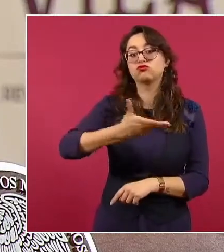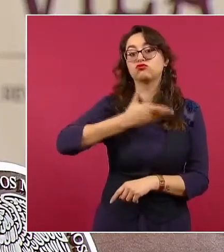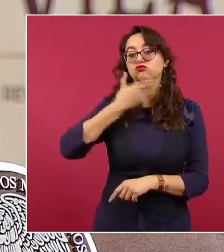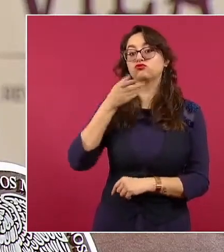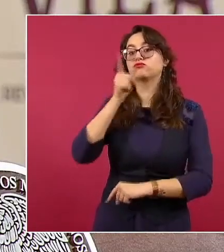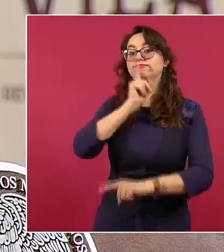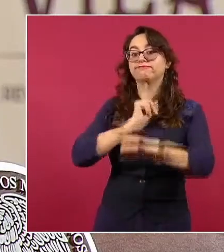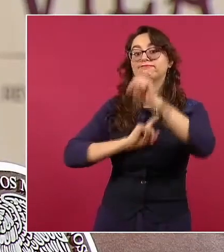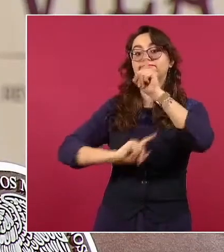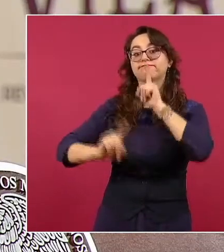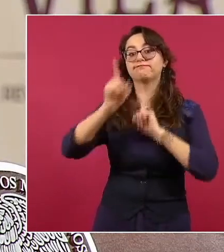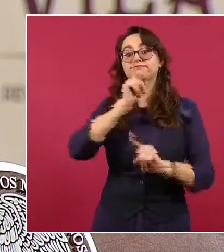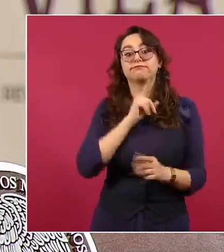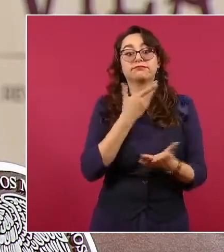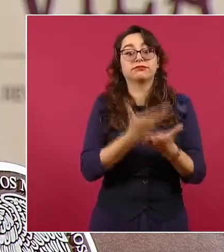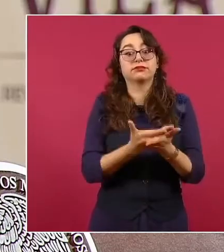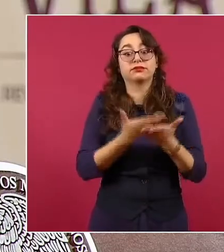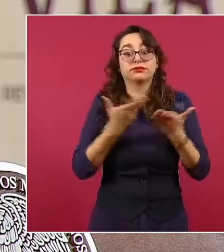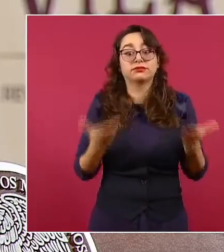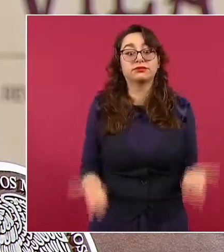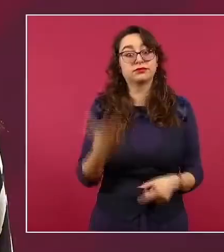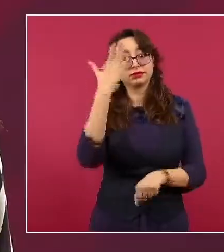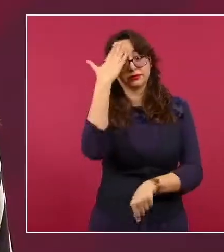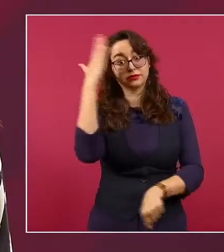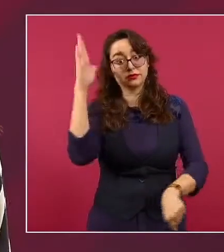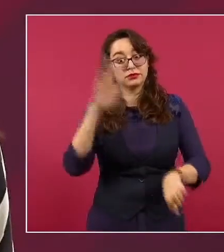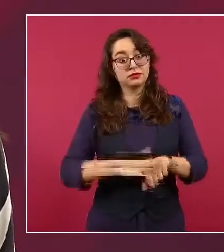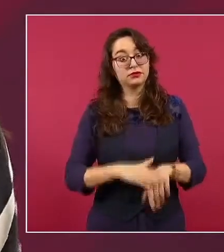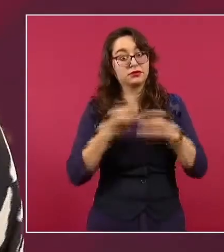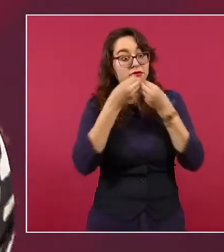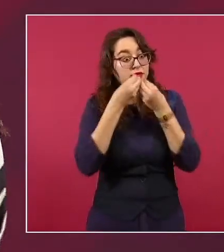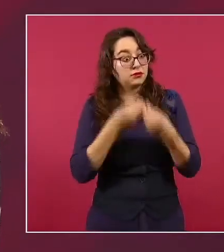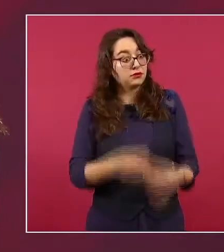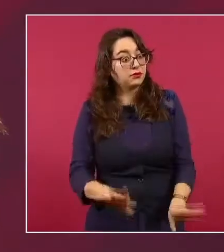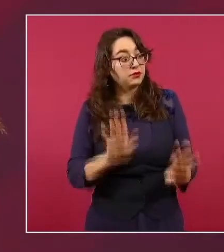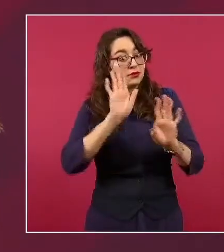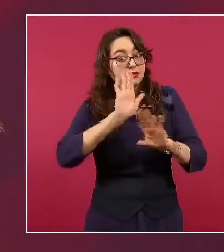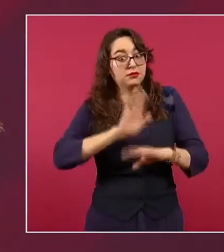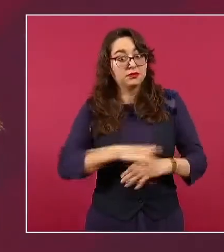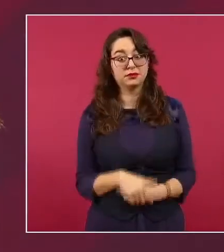Fox no puede ocultar la realidad.